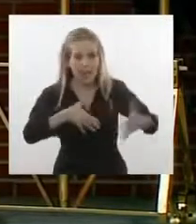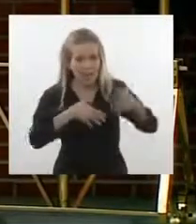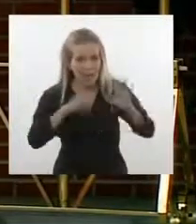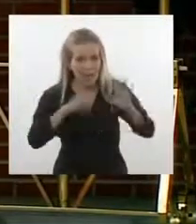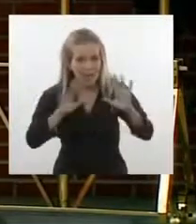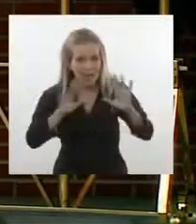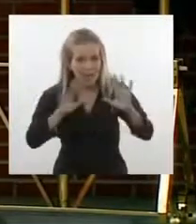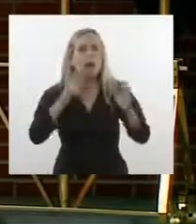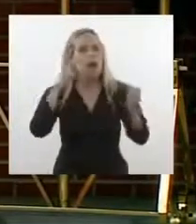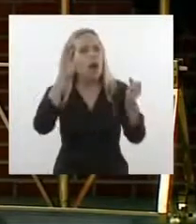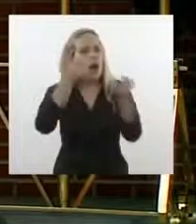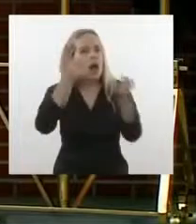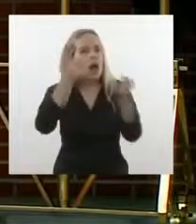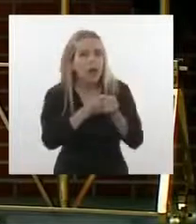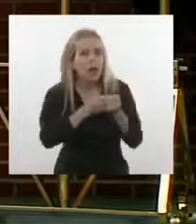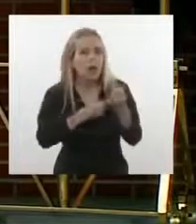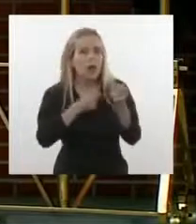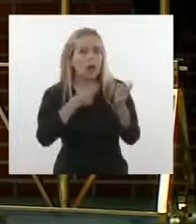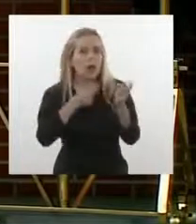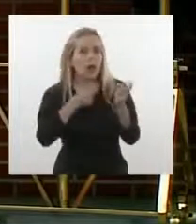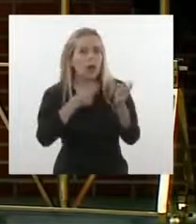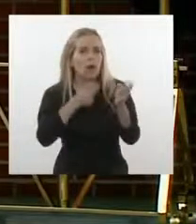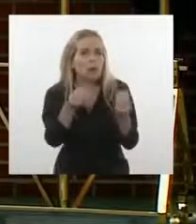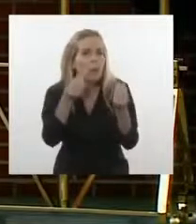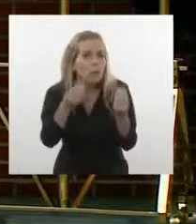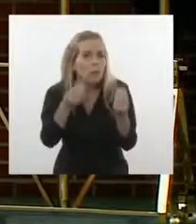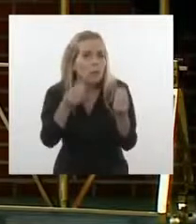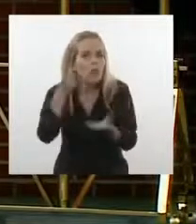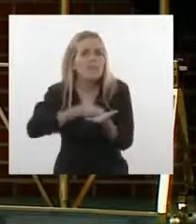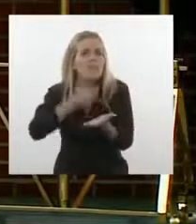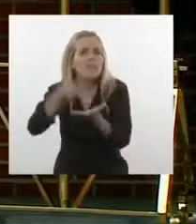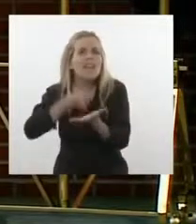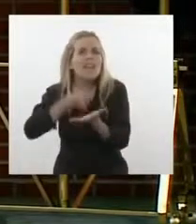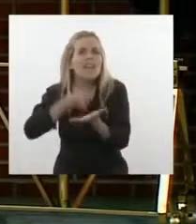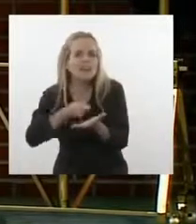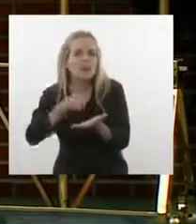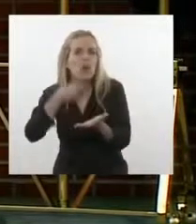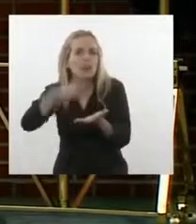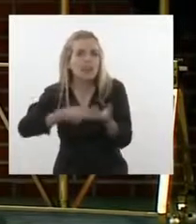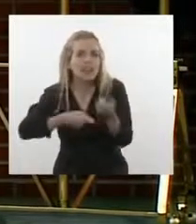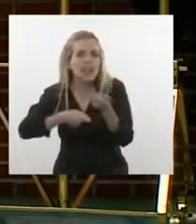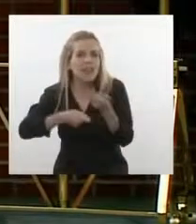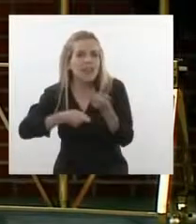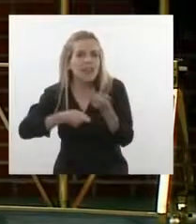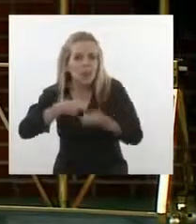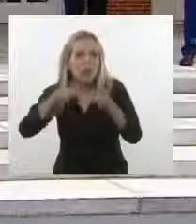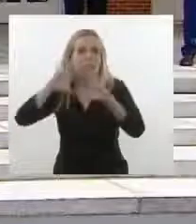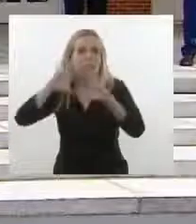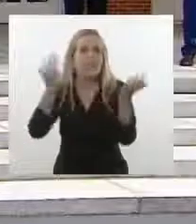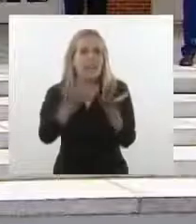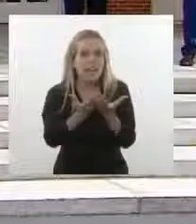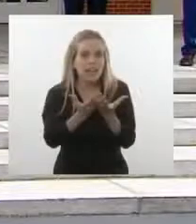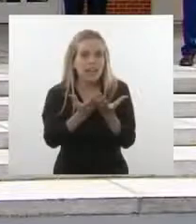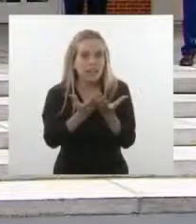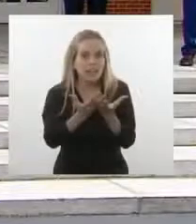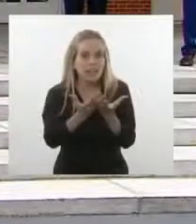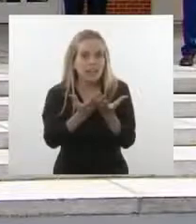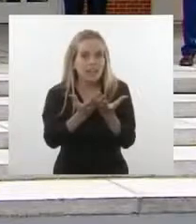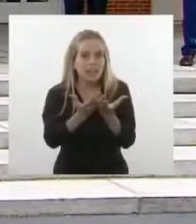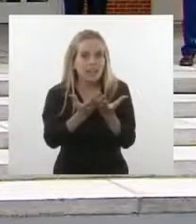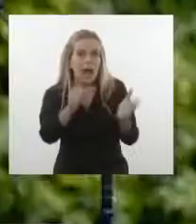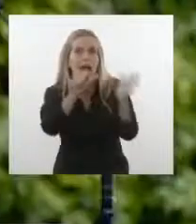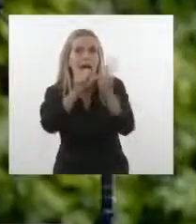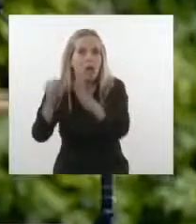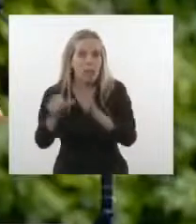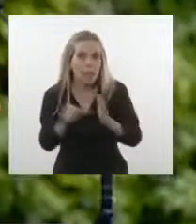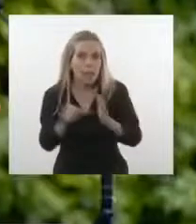por abrir vías de financiación internacional a través de los instrumentos que tienen las organizaciones financieras internacionales para los países de